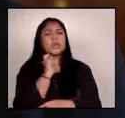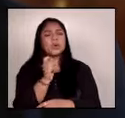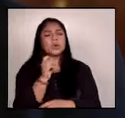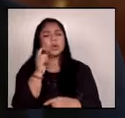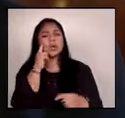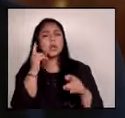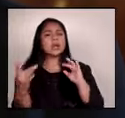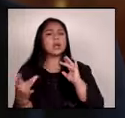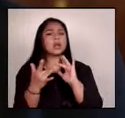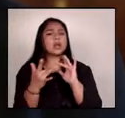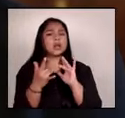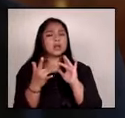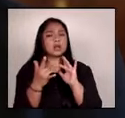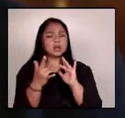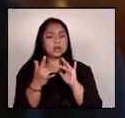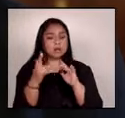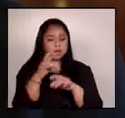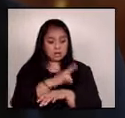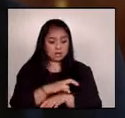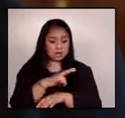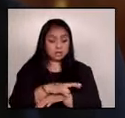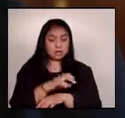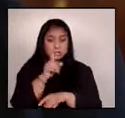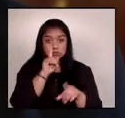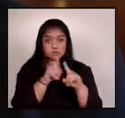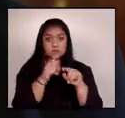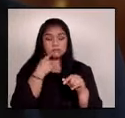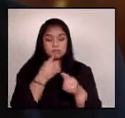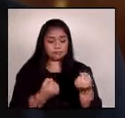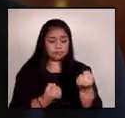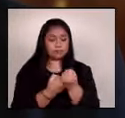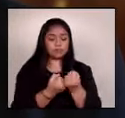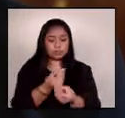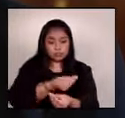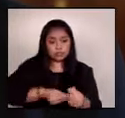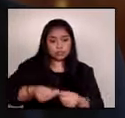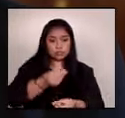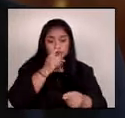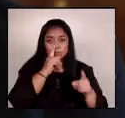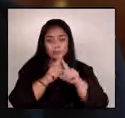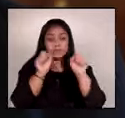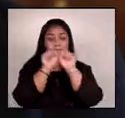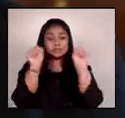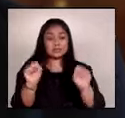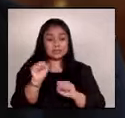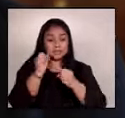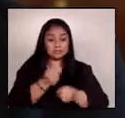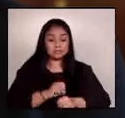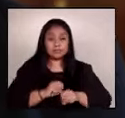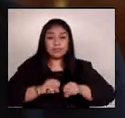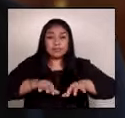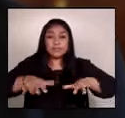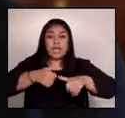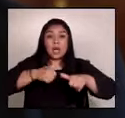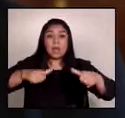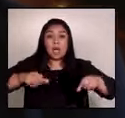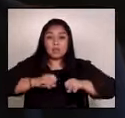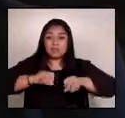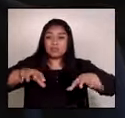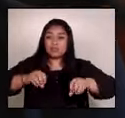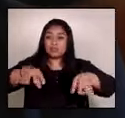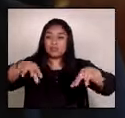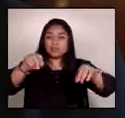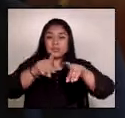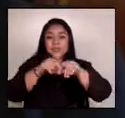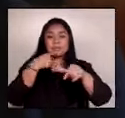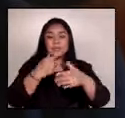en el campo y serán acompañadas de apoyos a la producción y sistemas de riego que logren generar nuevos productores